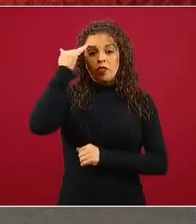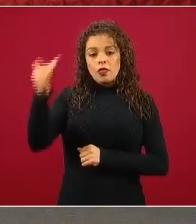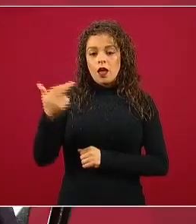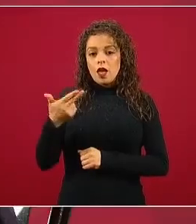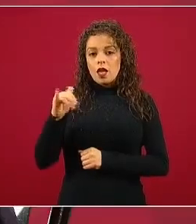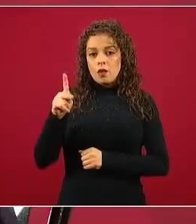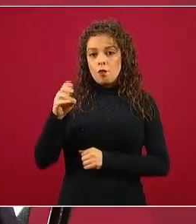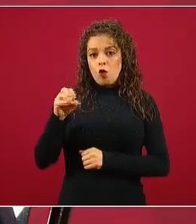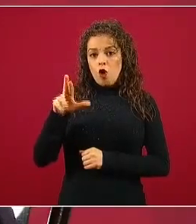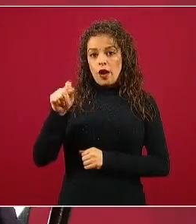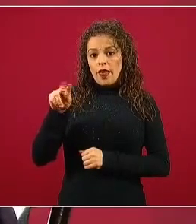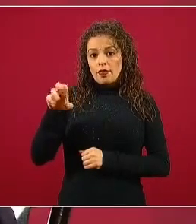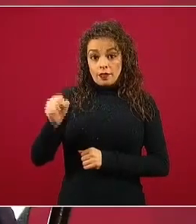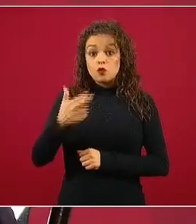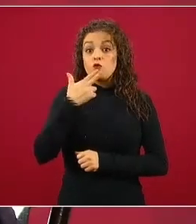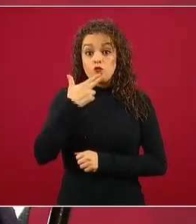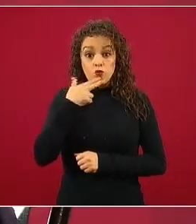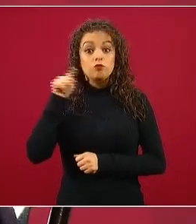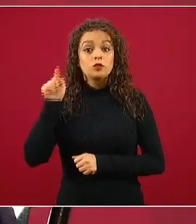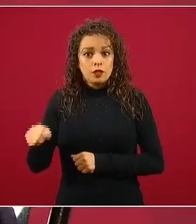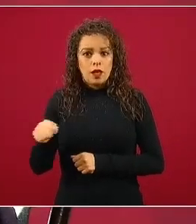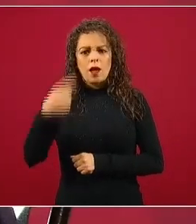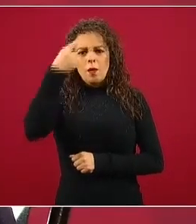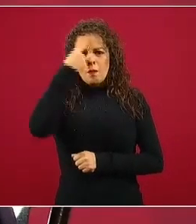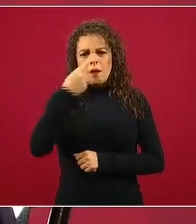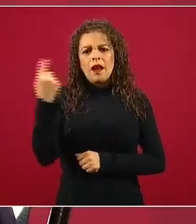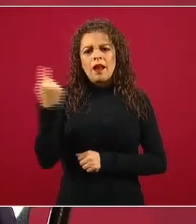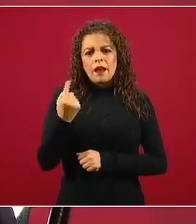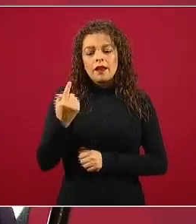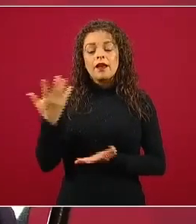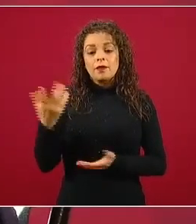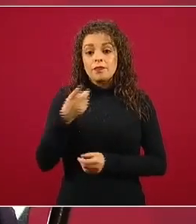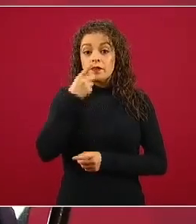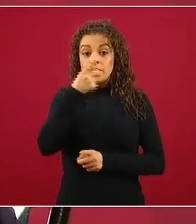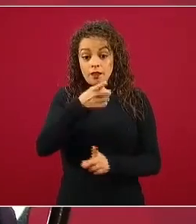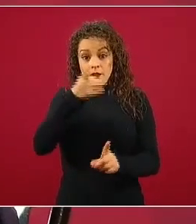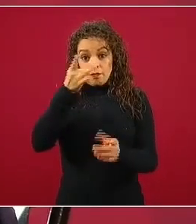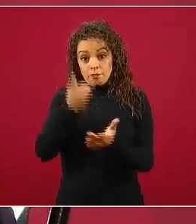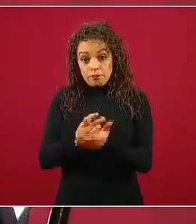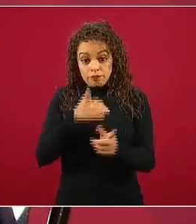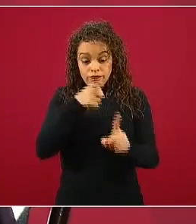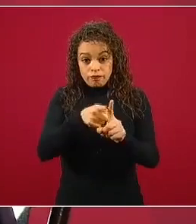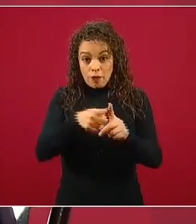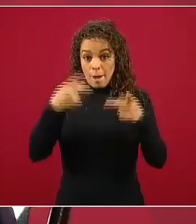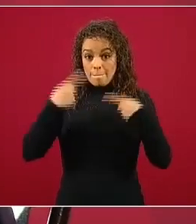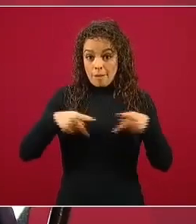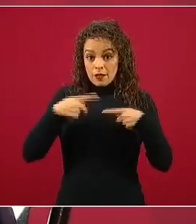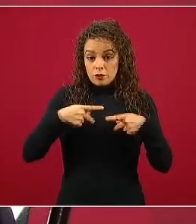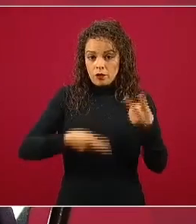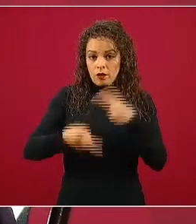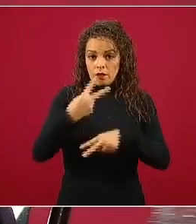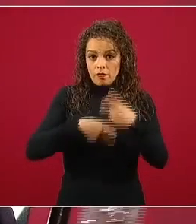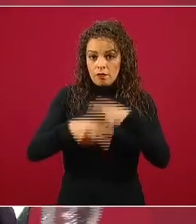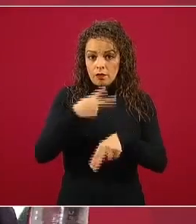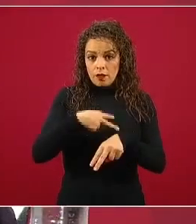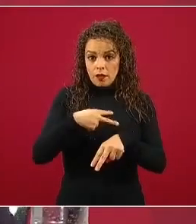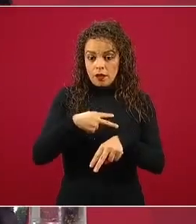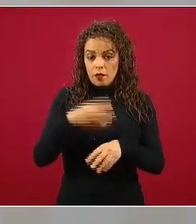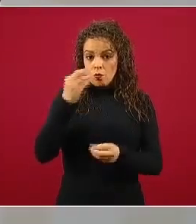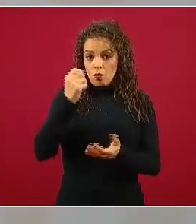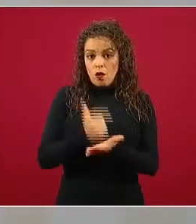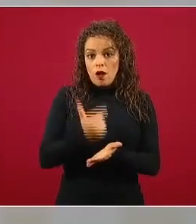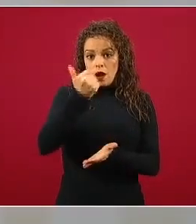y se utilizaba para definir a un paciente que llegaba en una situación crítica a cuidados del médico.